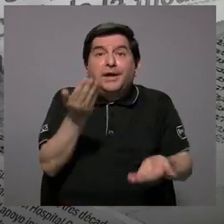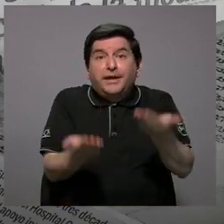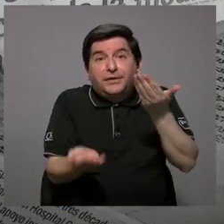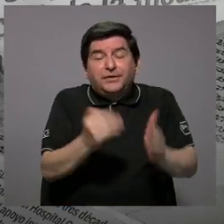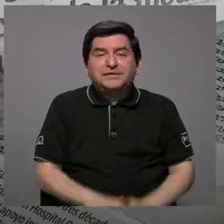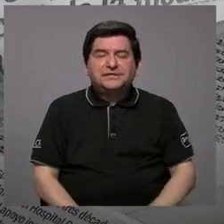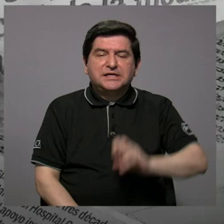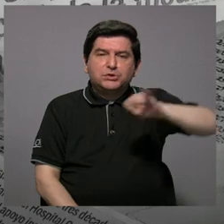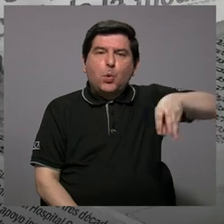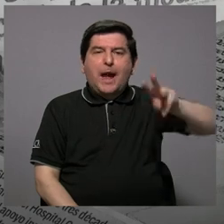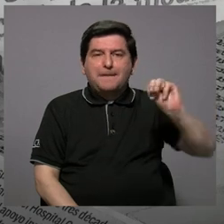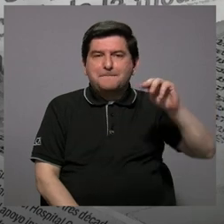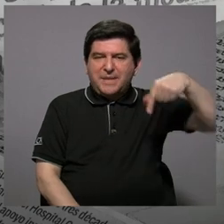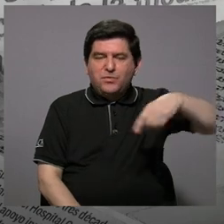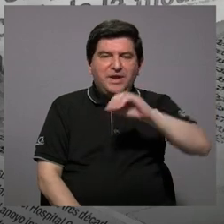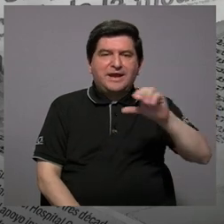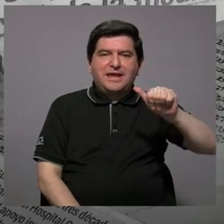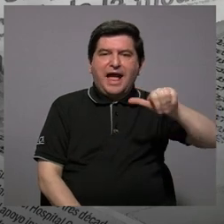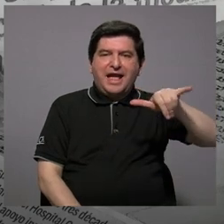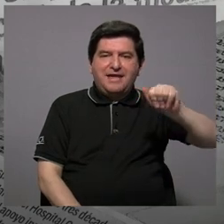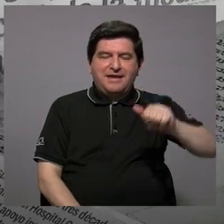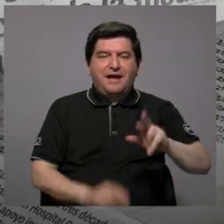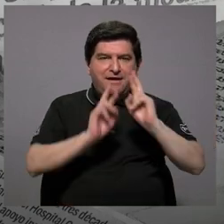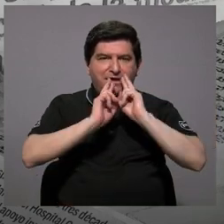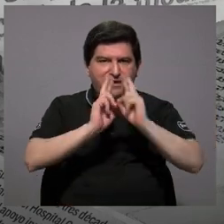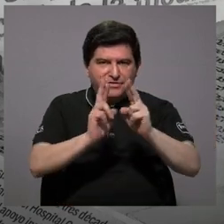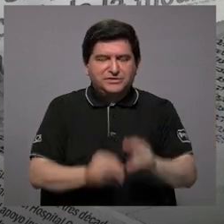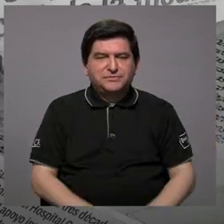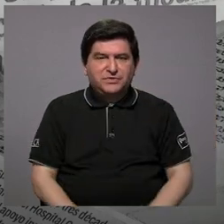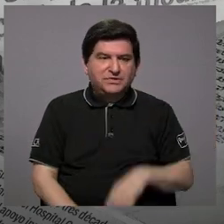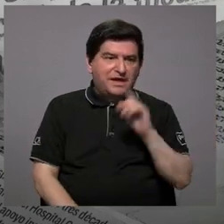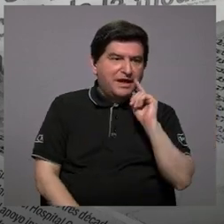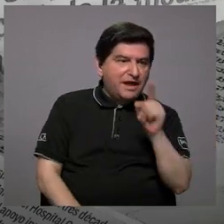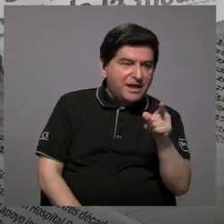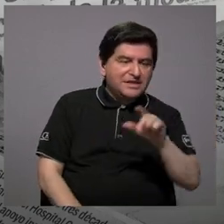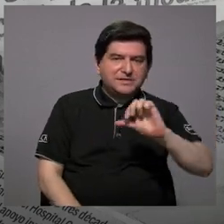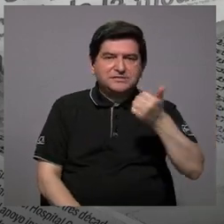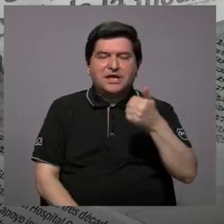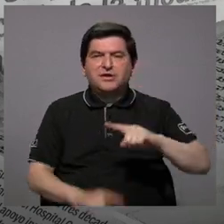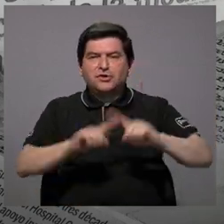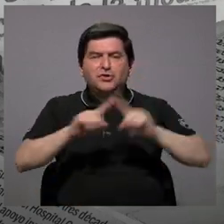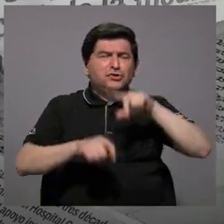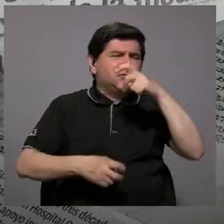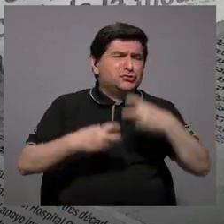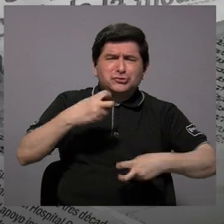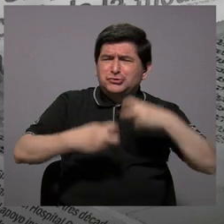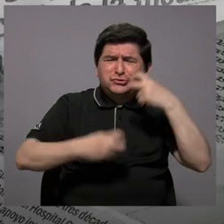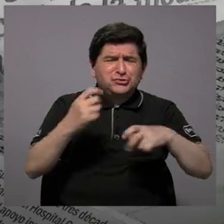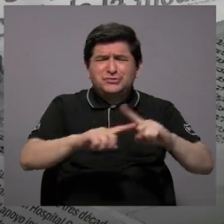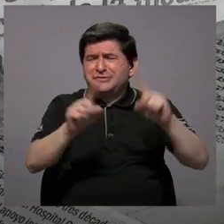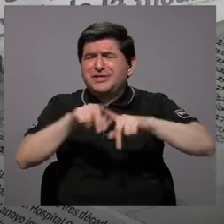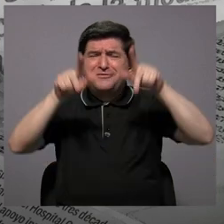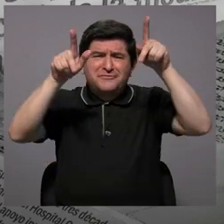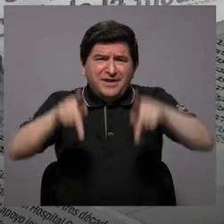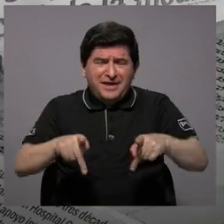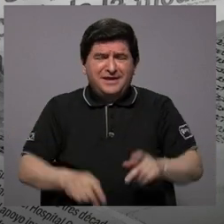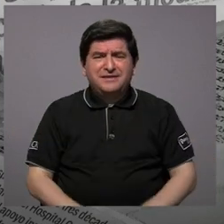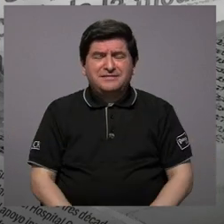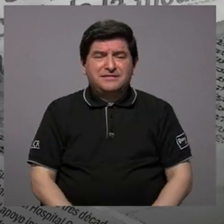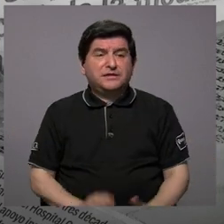don Juan Manuel y acueductos puedan dar respuesta a este y a otros otra serie de problemas que muchos vecinos